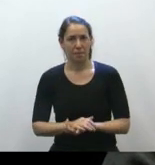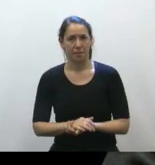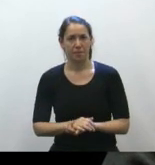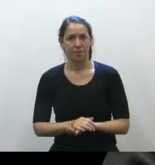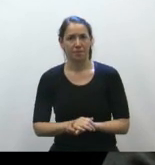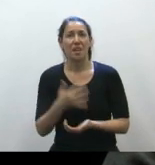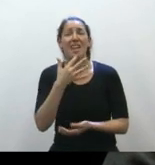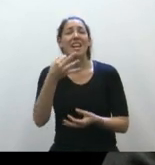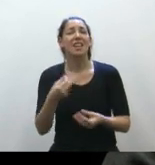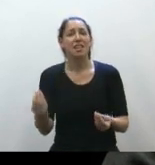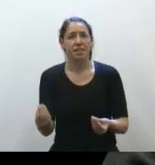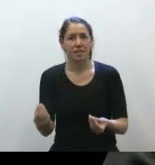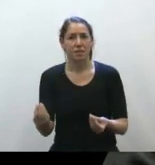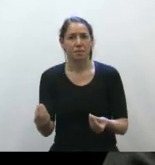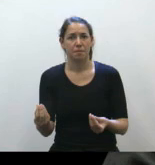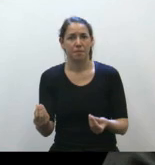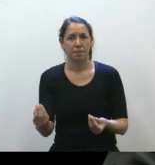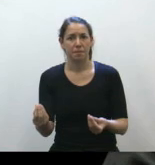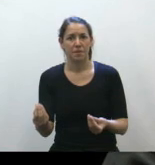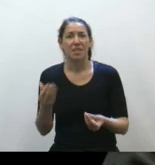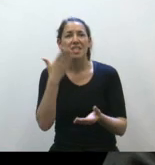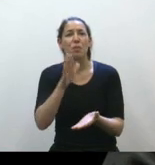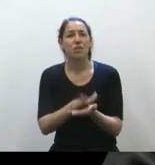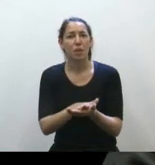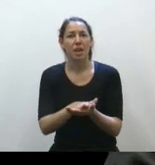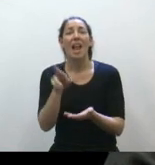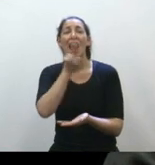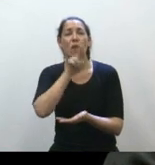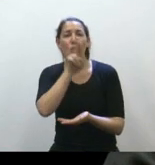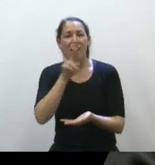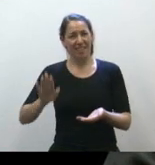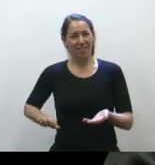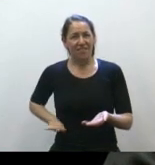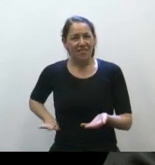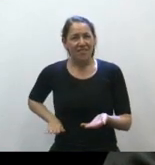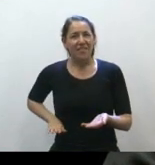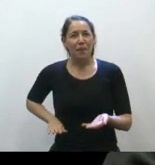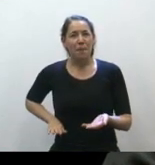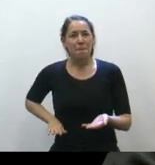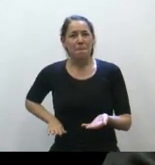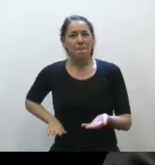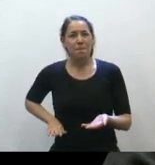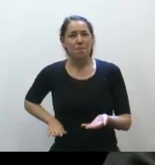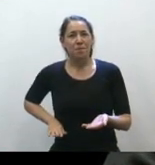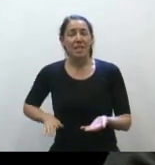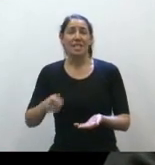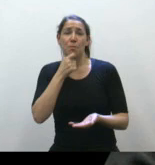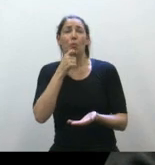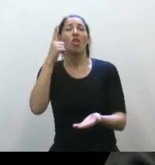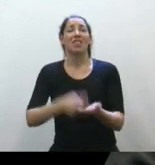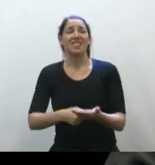En realidad, de lo que estamos hablando es del deseo de la mujer de no continuar con el embarazo